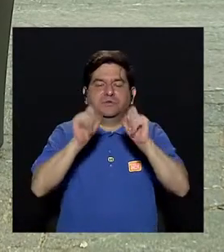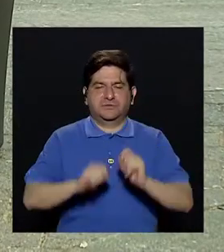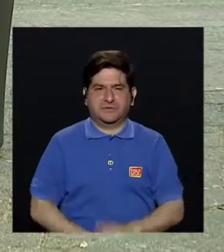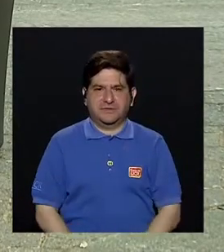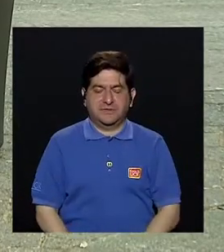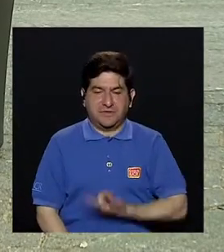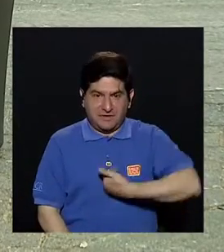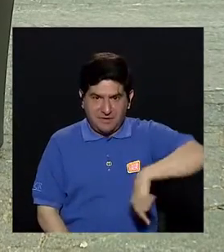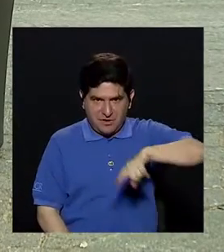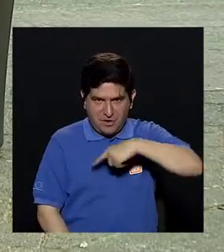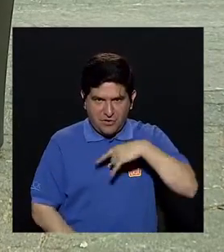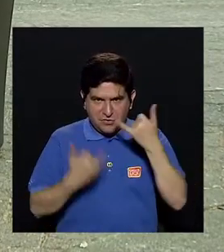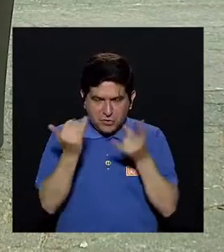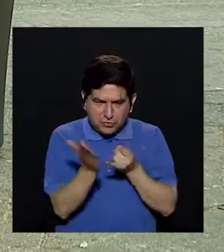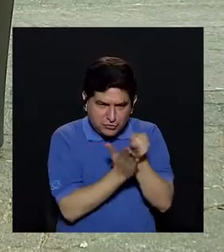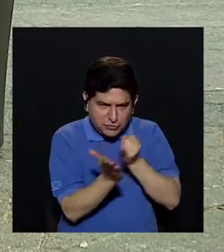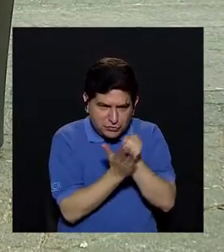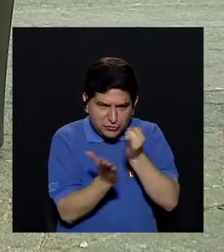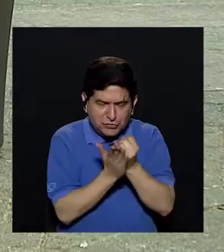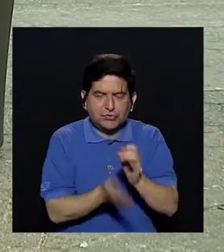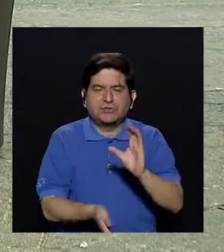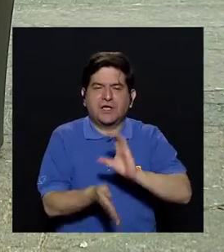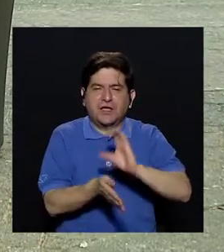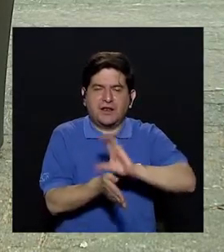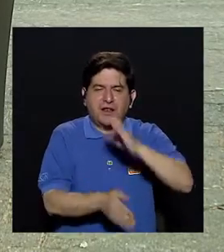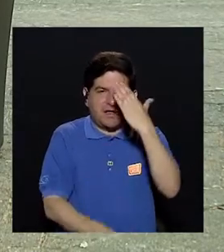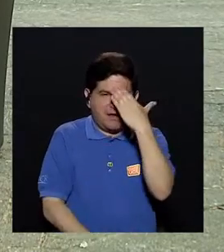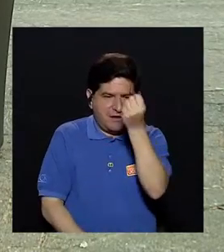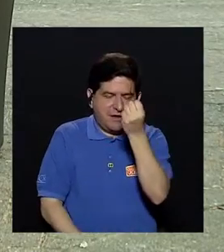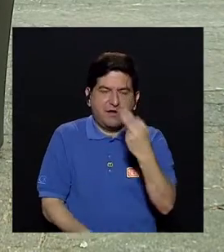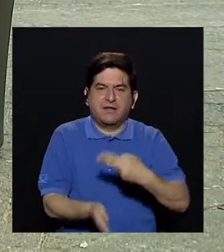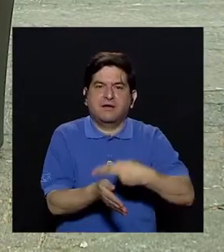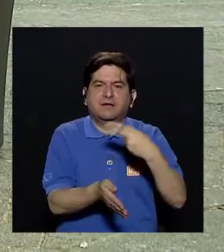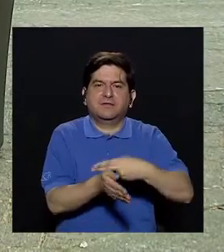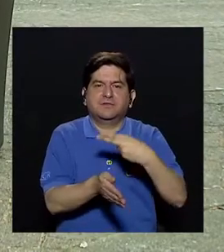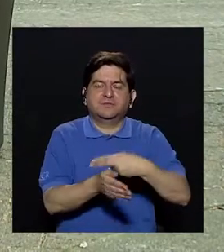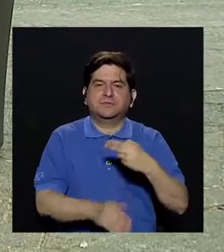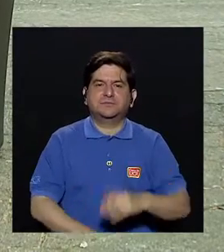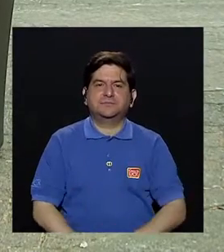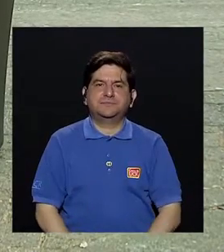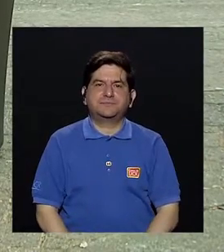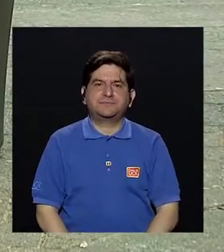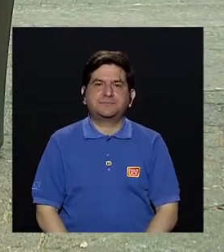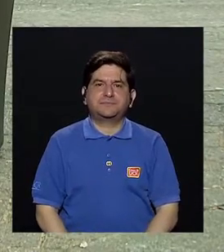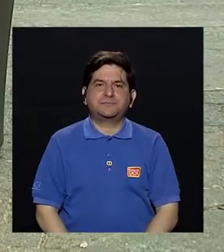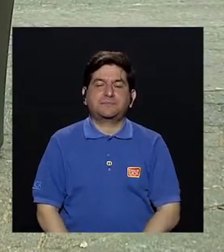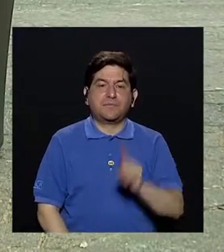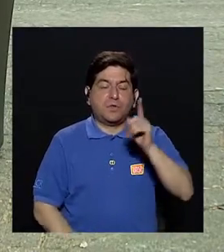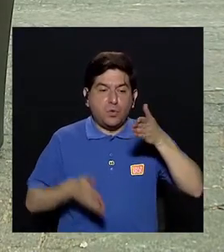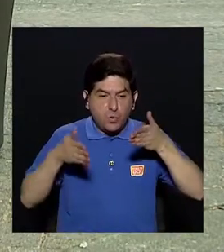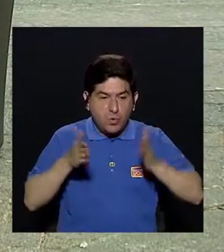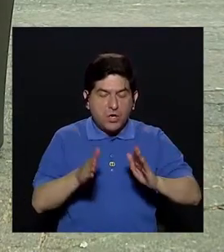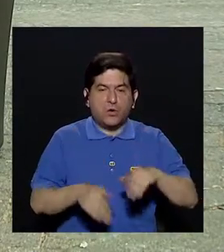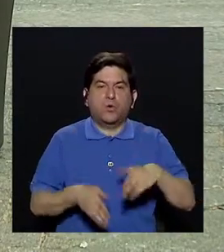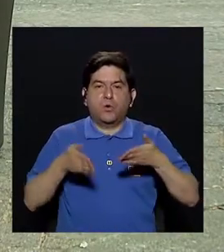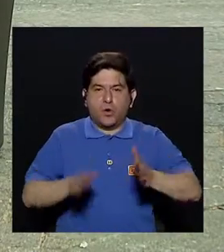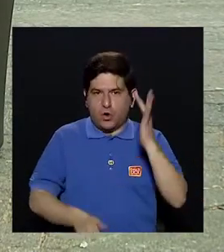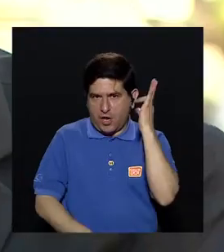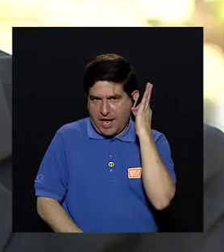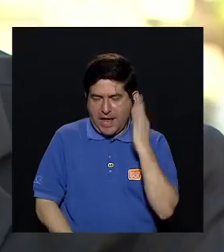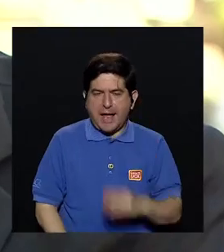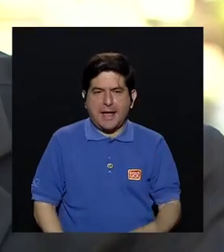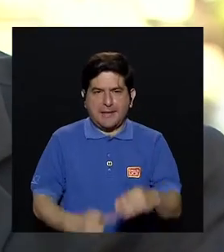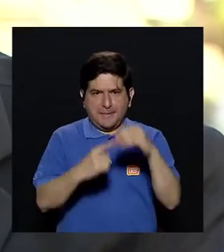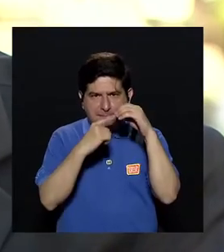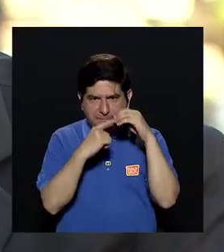ese aspecto, y eso nosotros lo hemos investigado en la Clínica de la Memoria del Hospital, es que un hijo o una hija